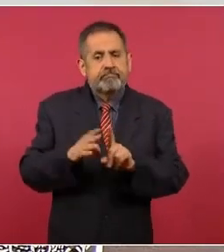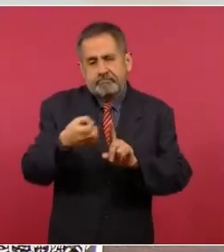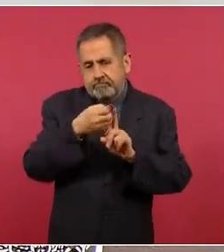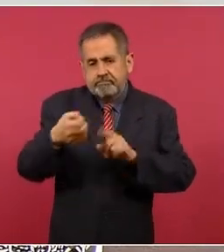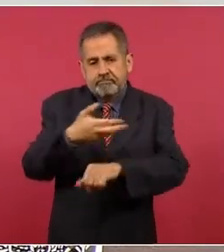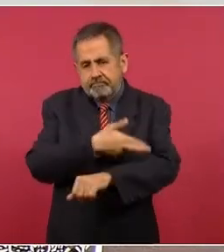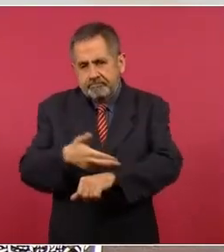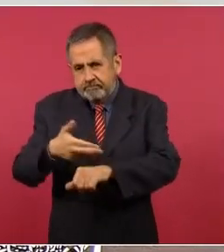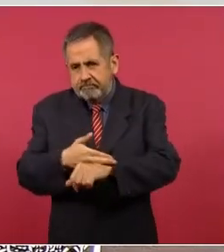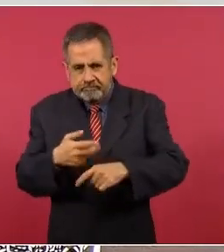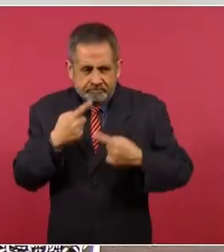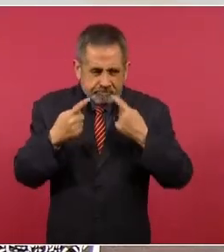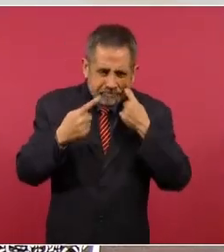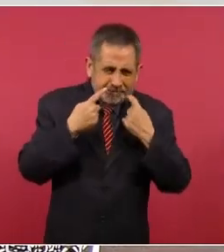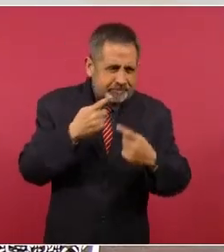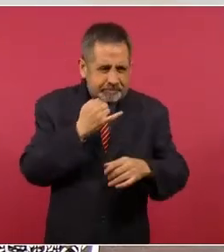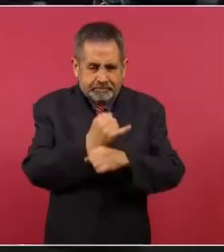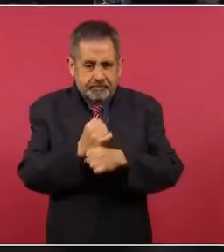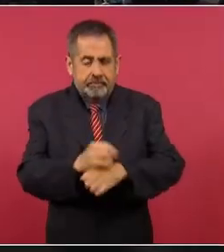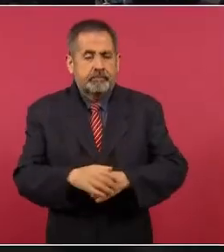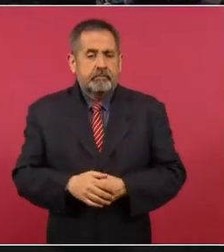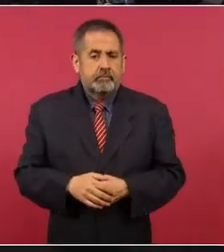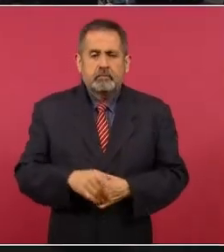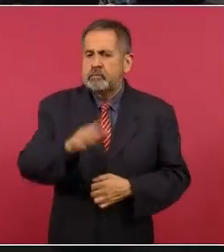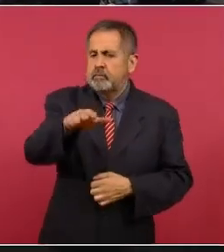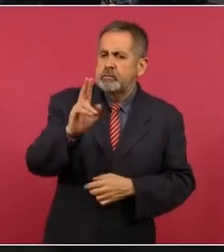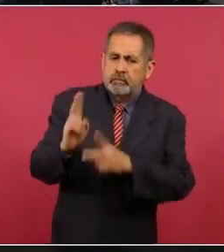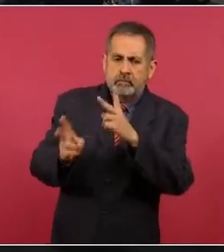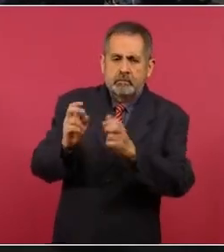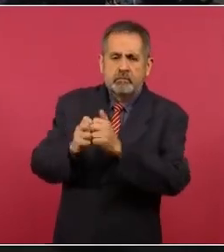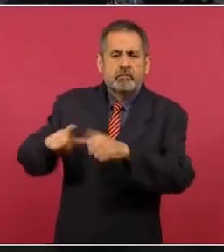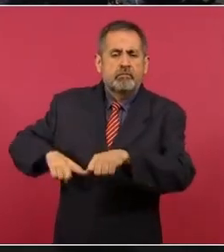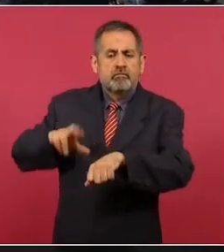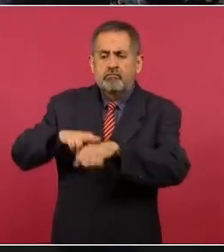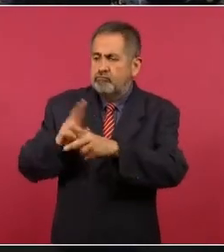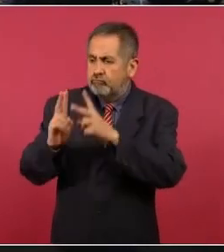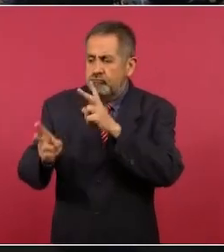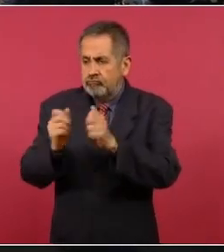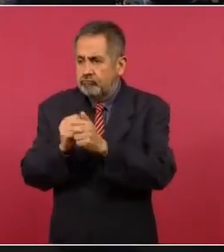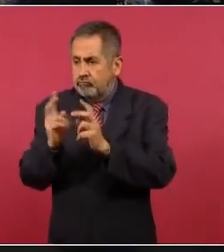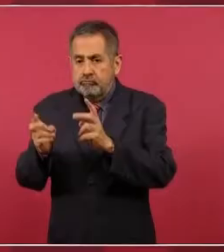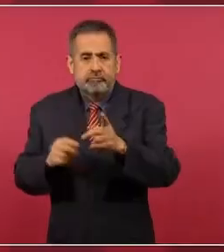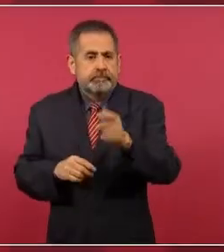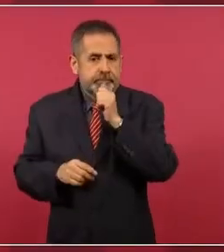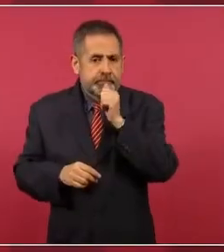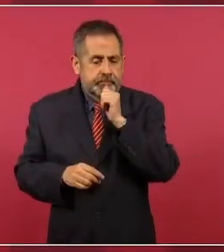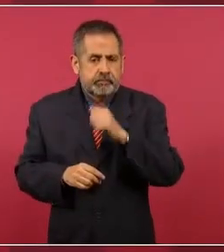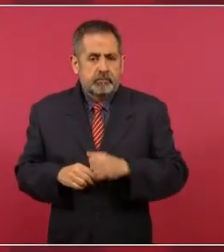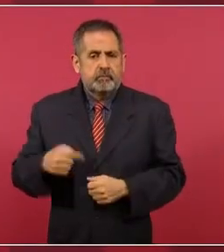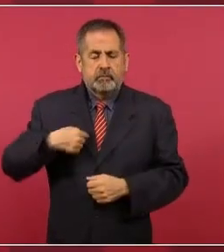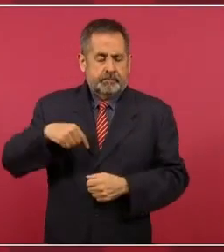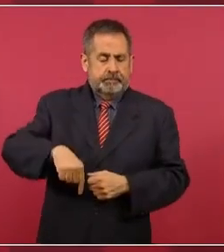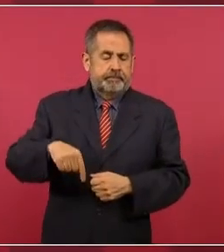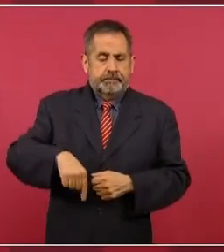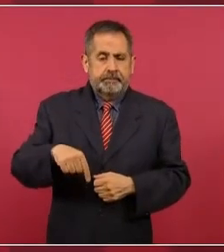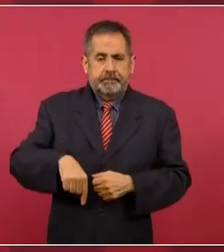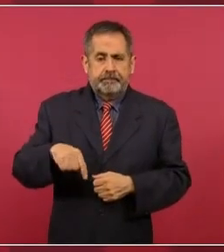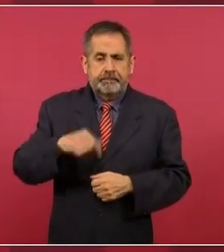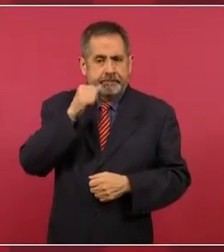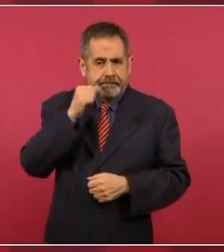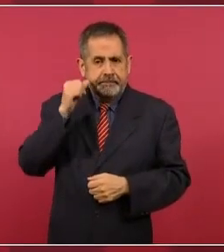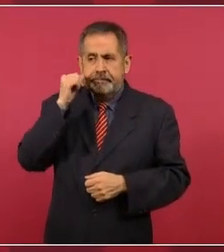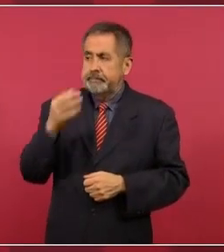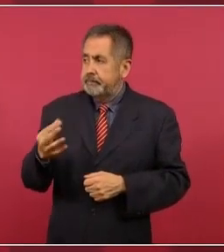la investigación. ¿Habló con el gobernador de este tema? No, lo vimos aquí. Desde